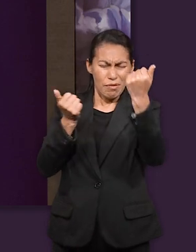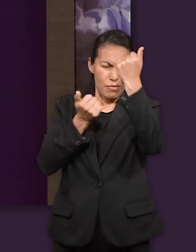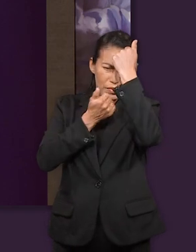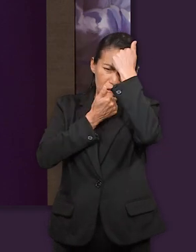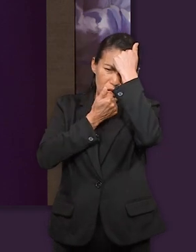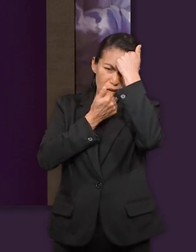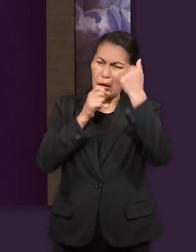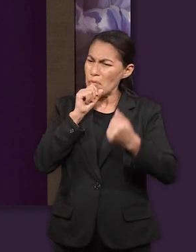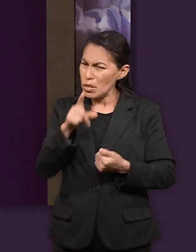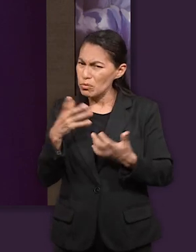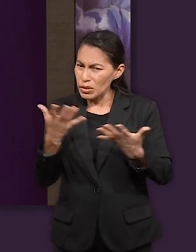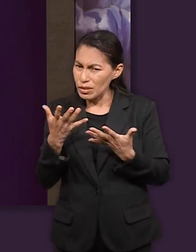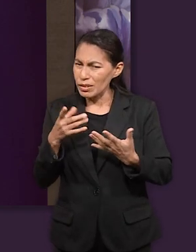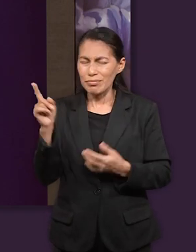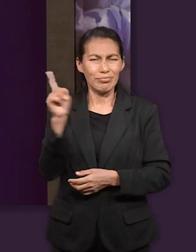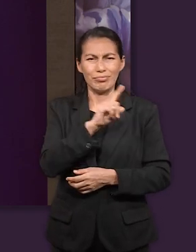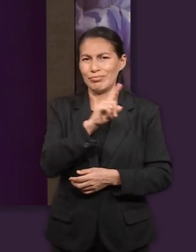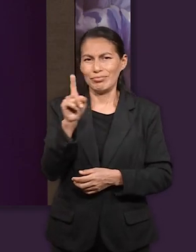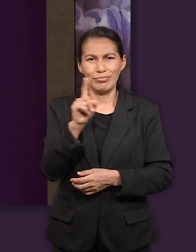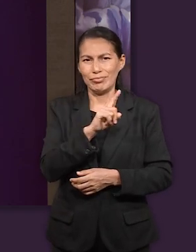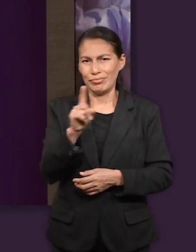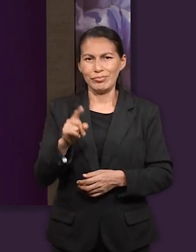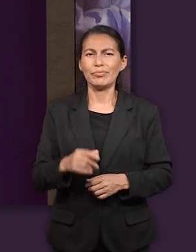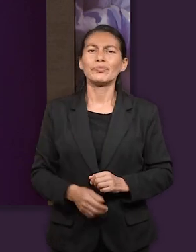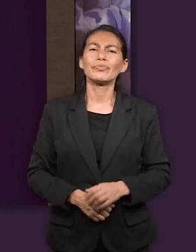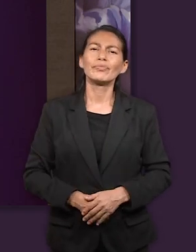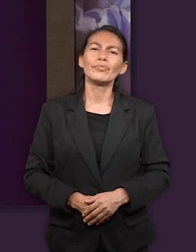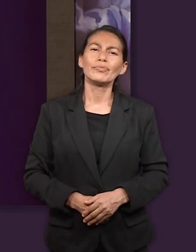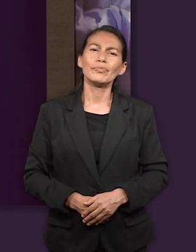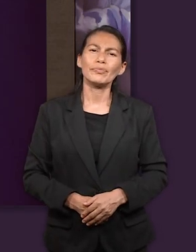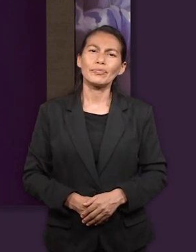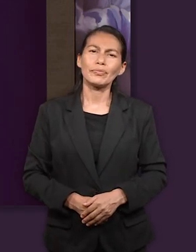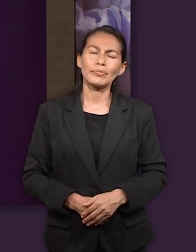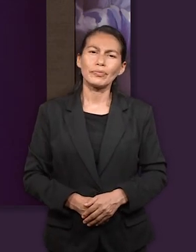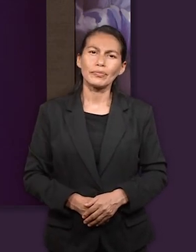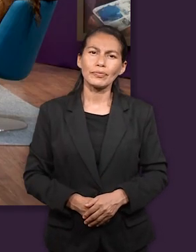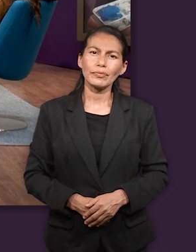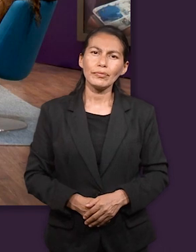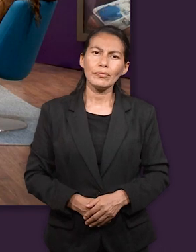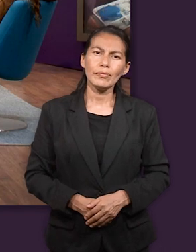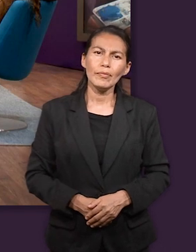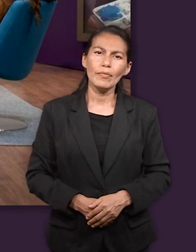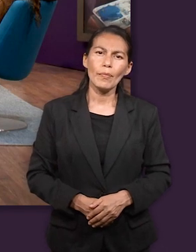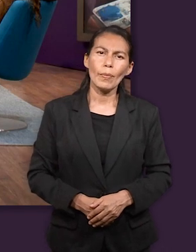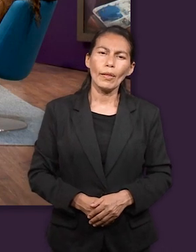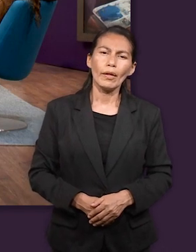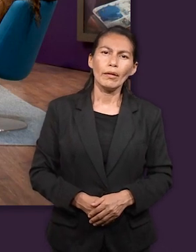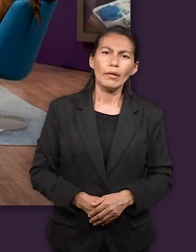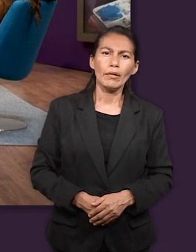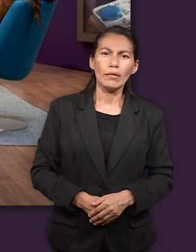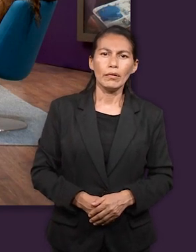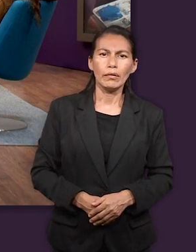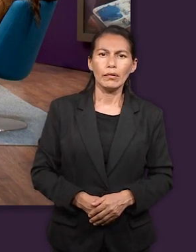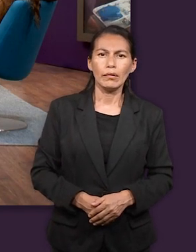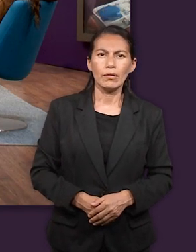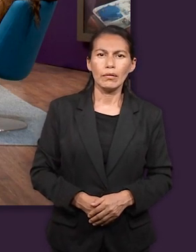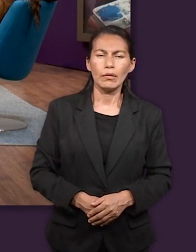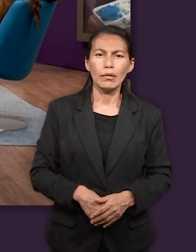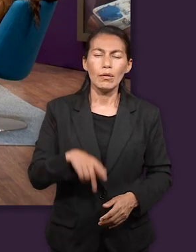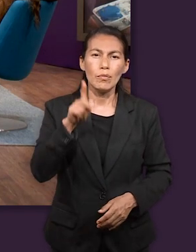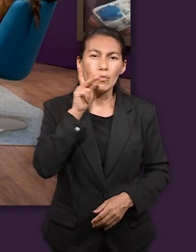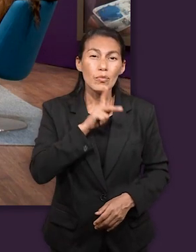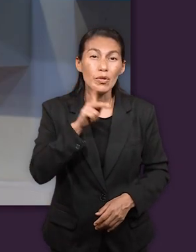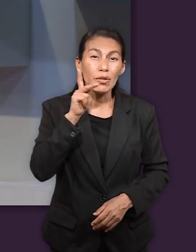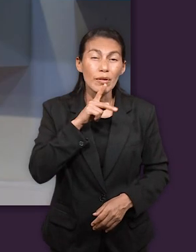que estaban ellos arrepentidos y que no y que no iba y no iba a trascender y les pone una